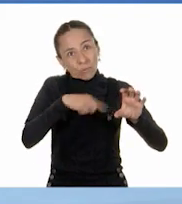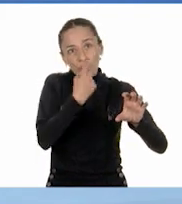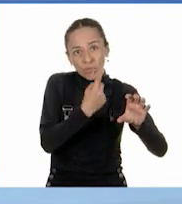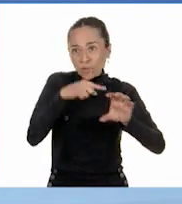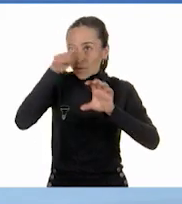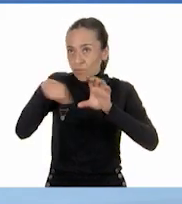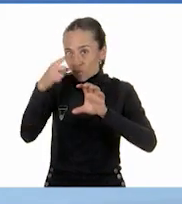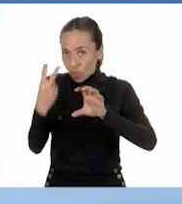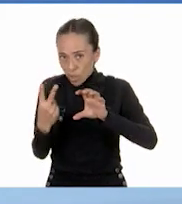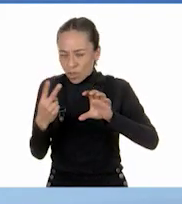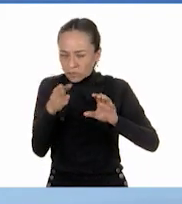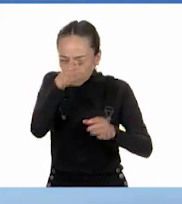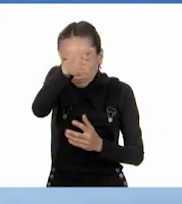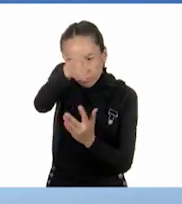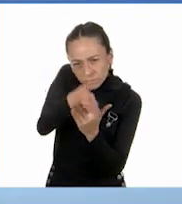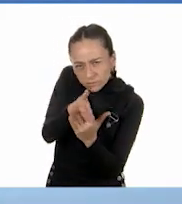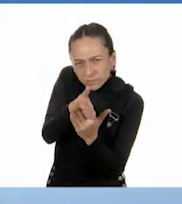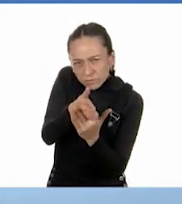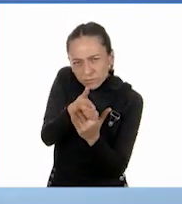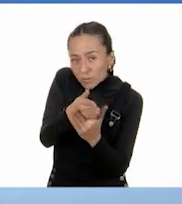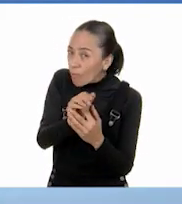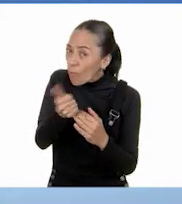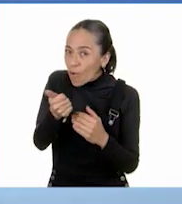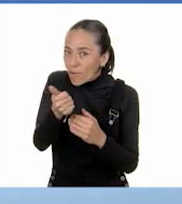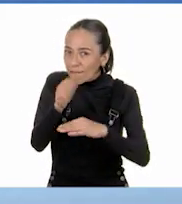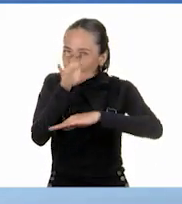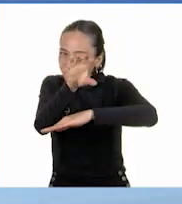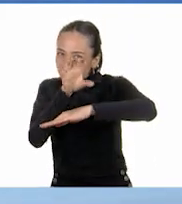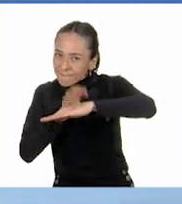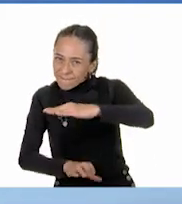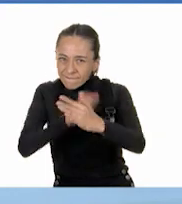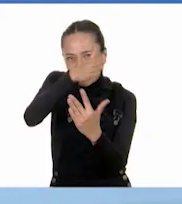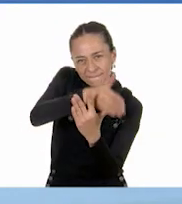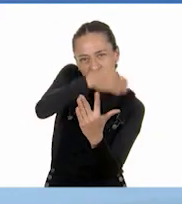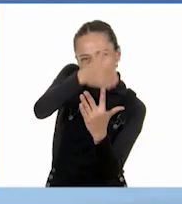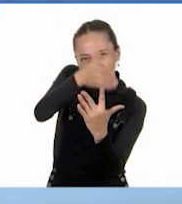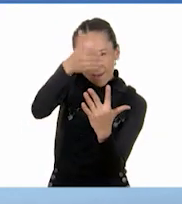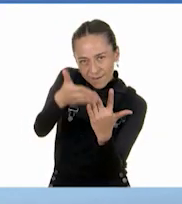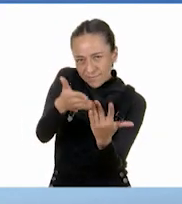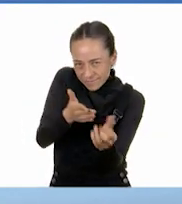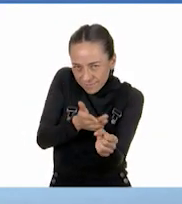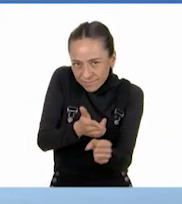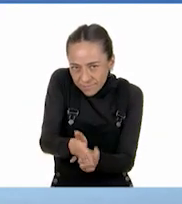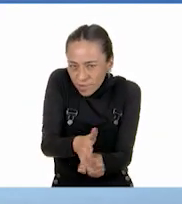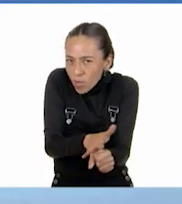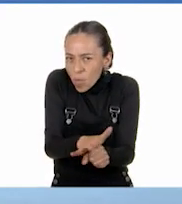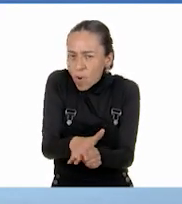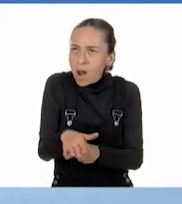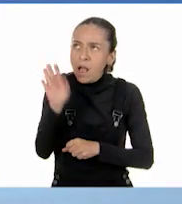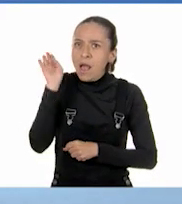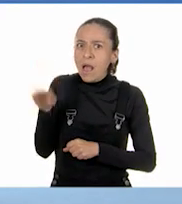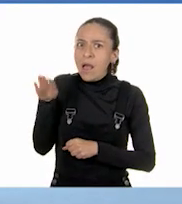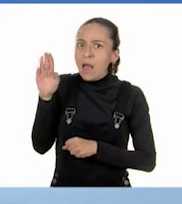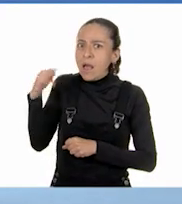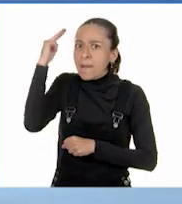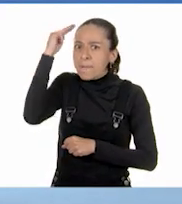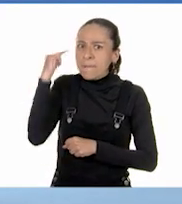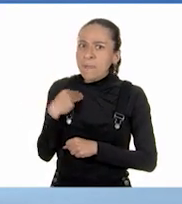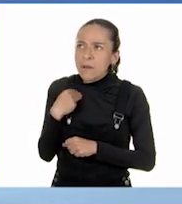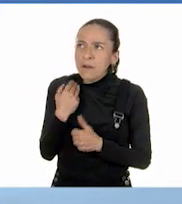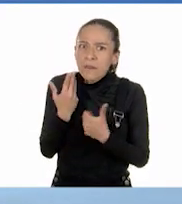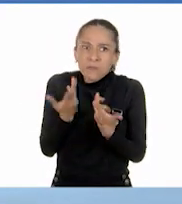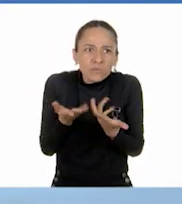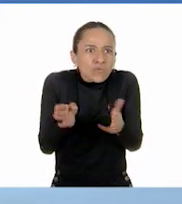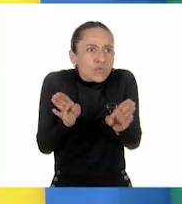María, ¿qué vas a hacer para encontrar una fracción en medio de esas dos que te